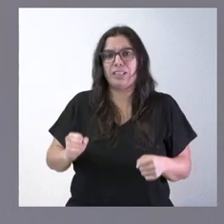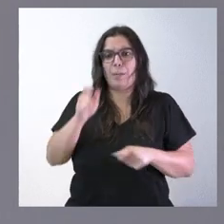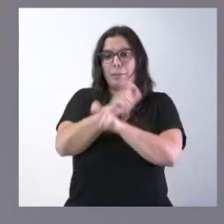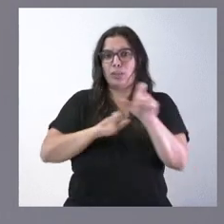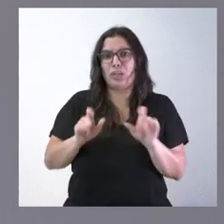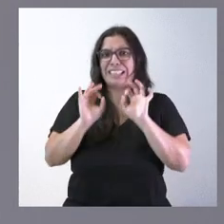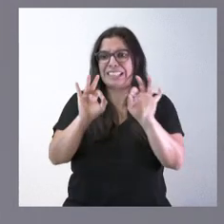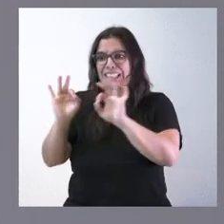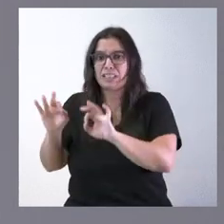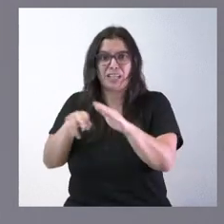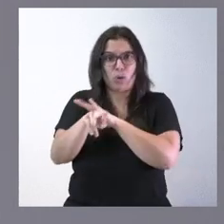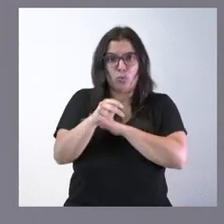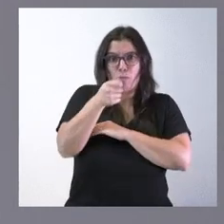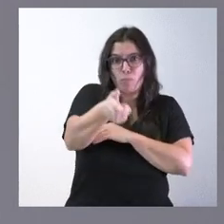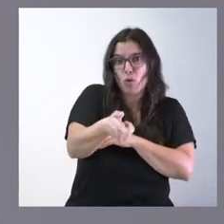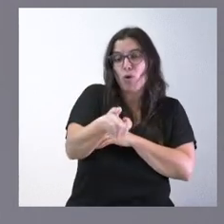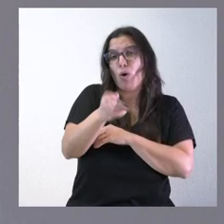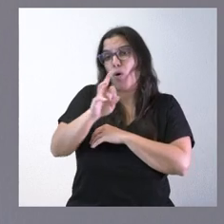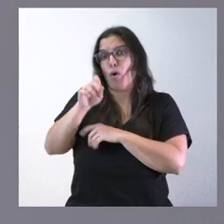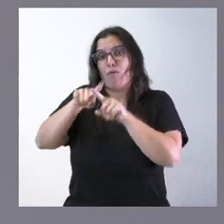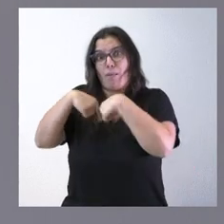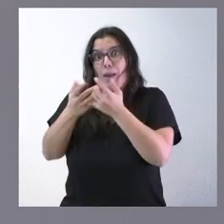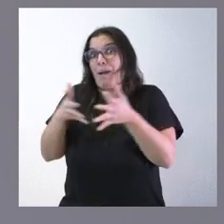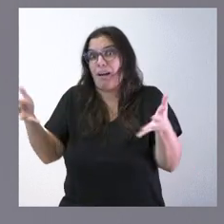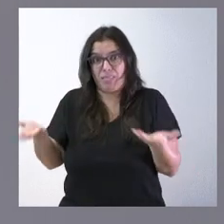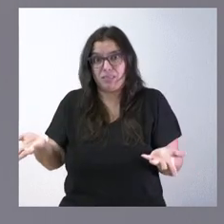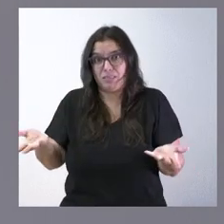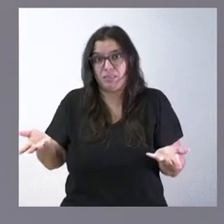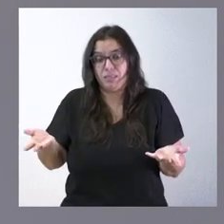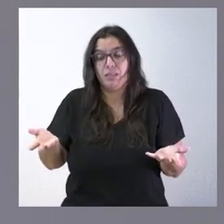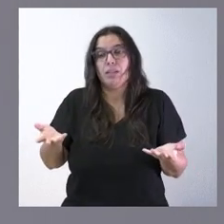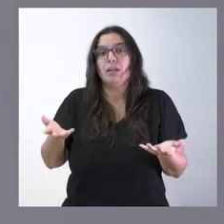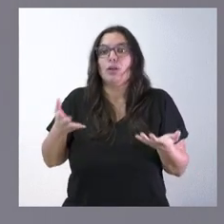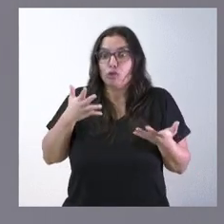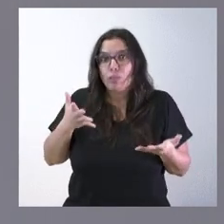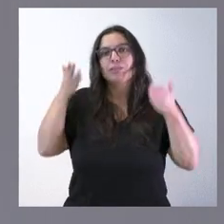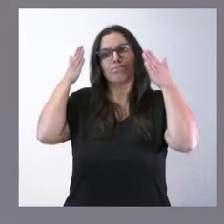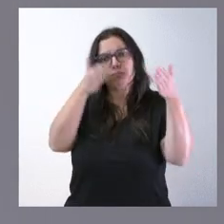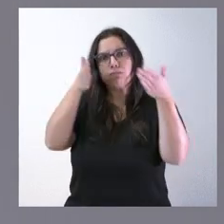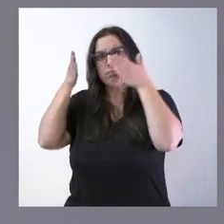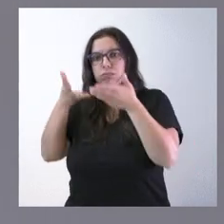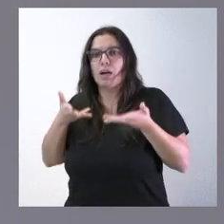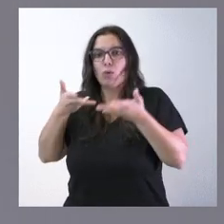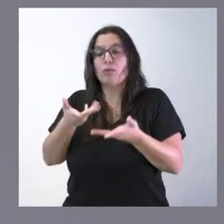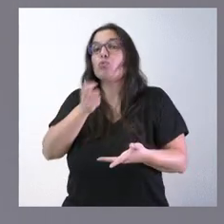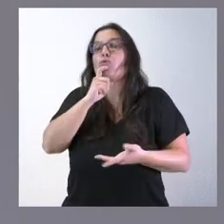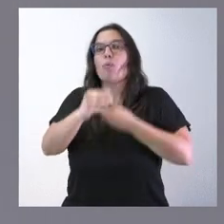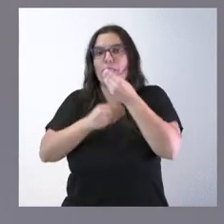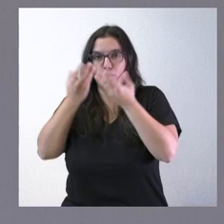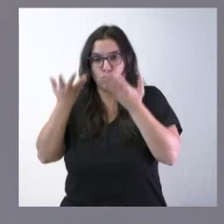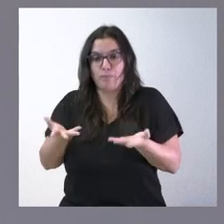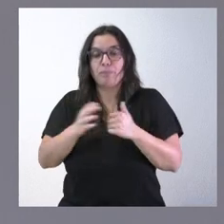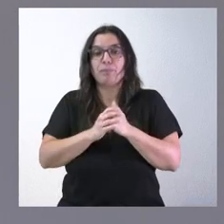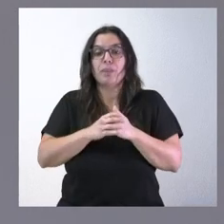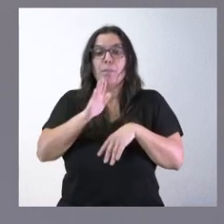son las personas con menos recursos y son las familias con más miembros y a eso le estamos ayudando y que hemos hecho para las